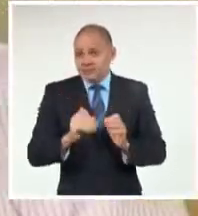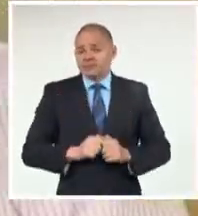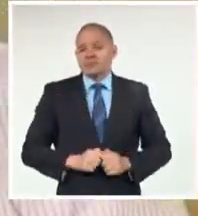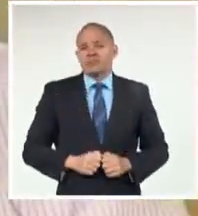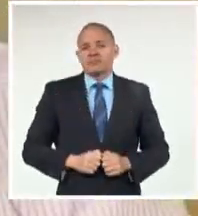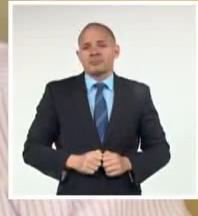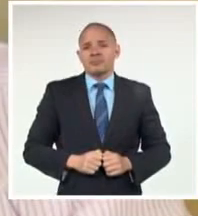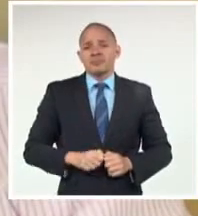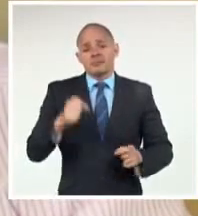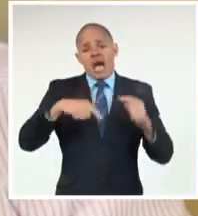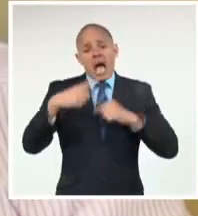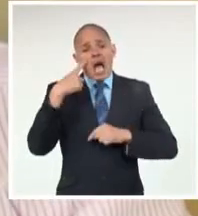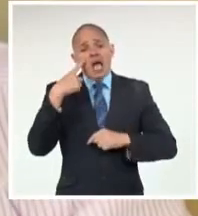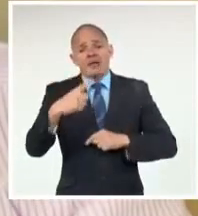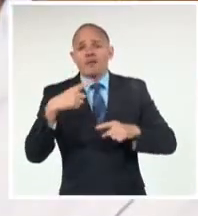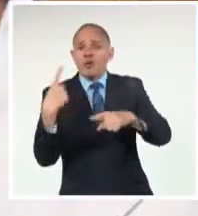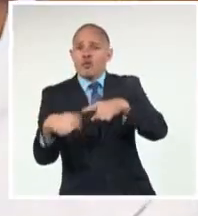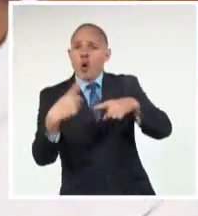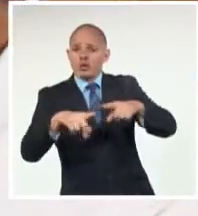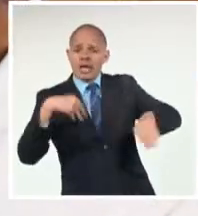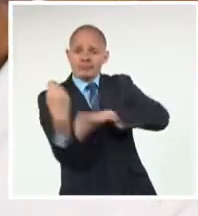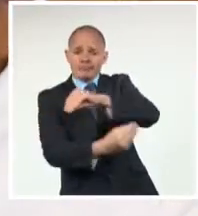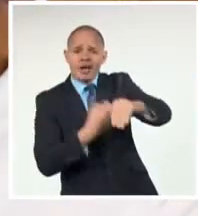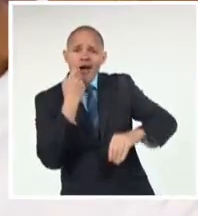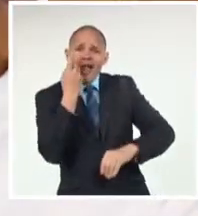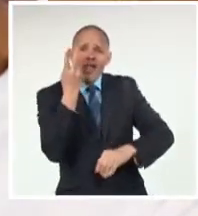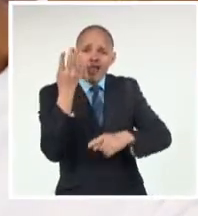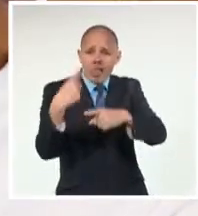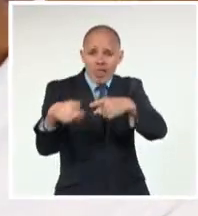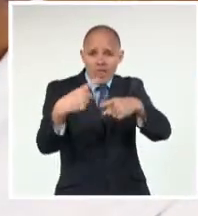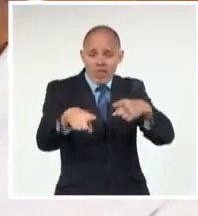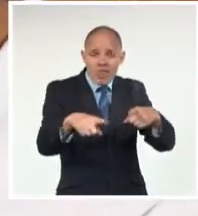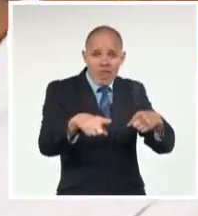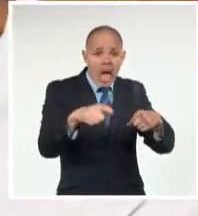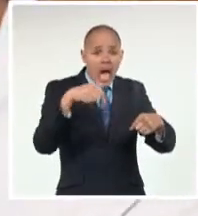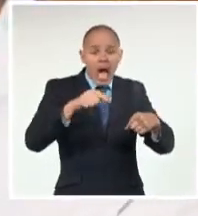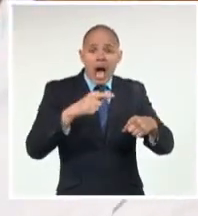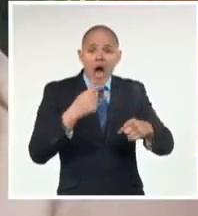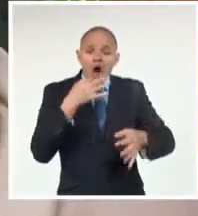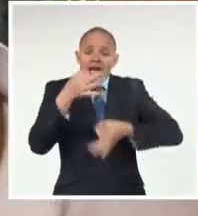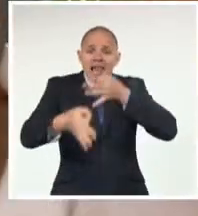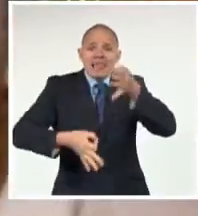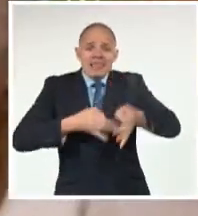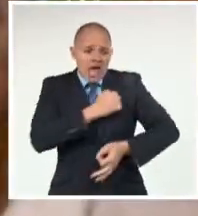No importa La palabra Que se diga Para amar